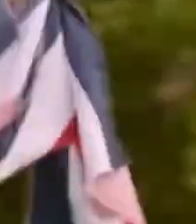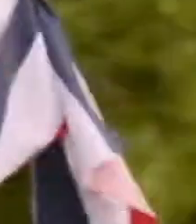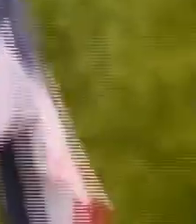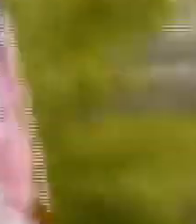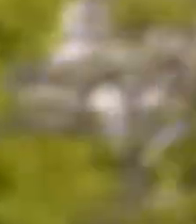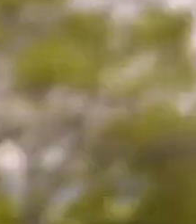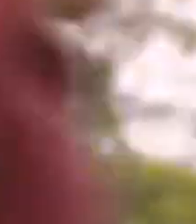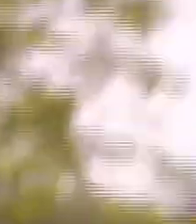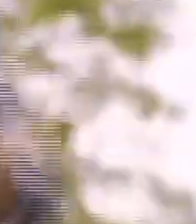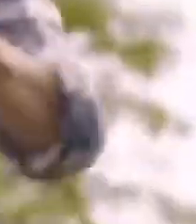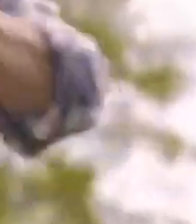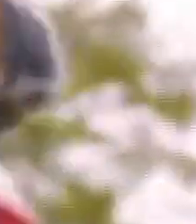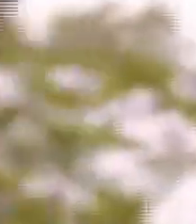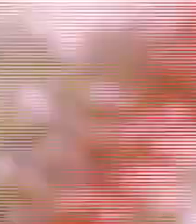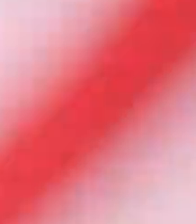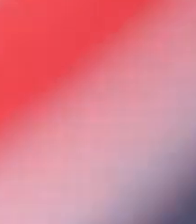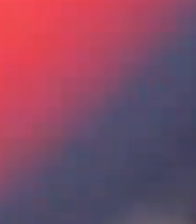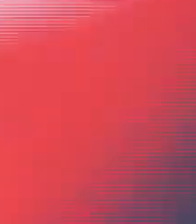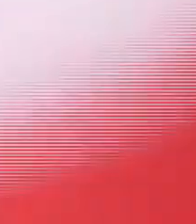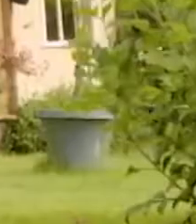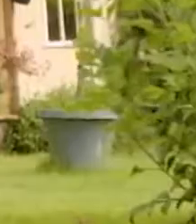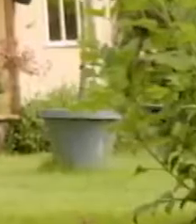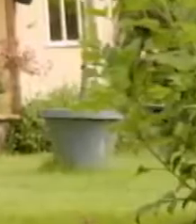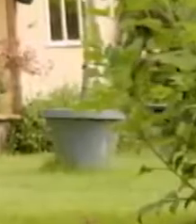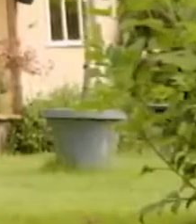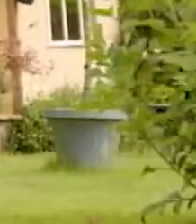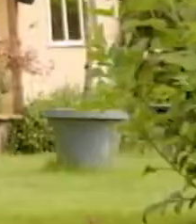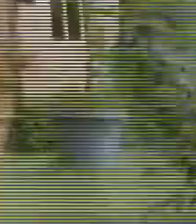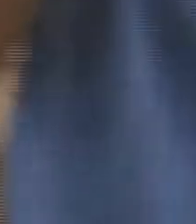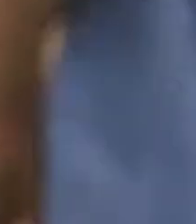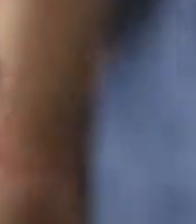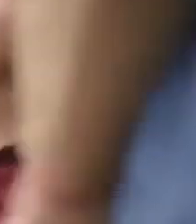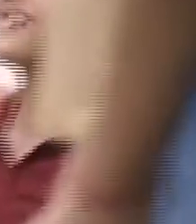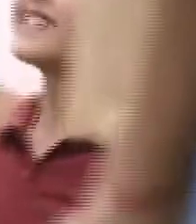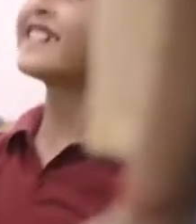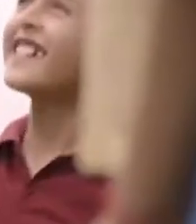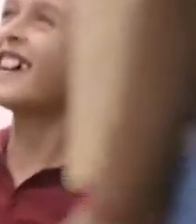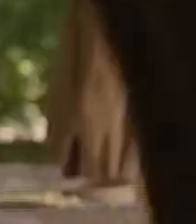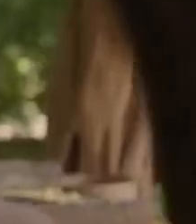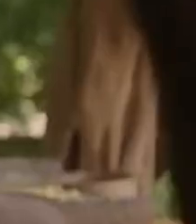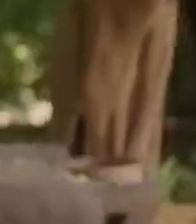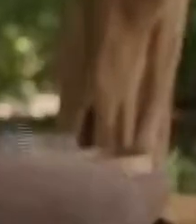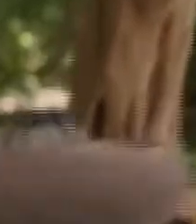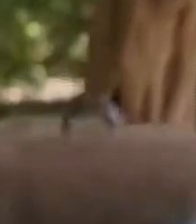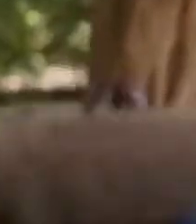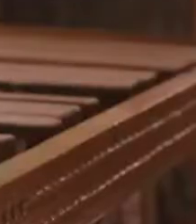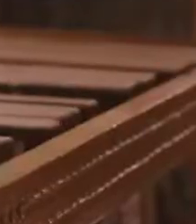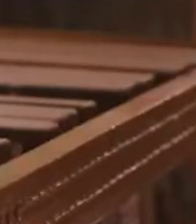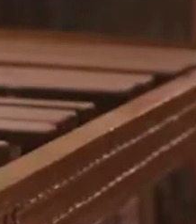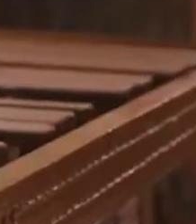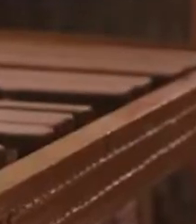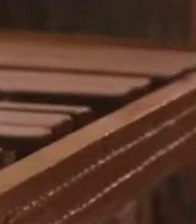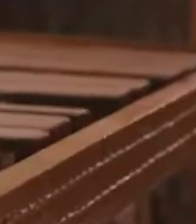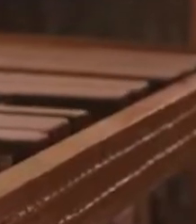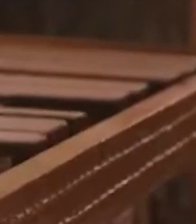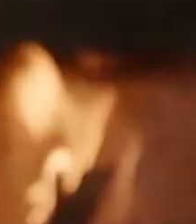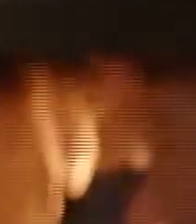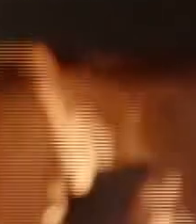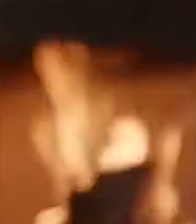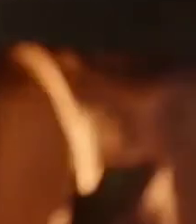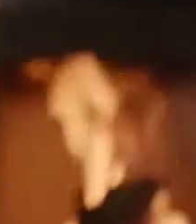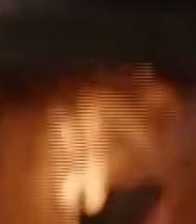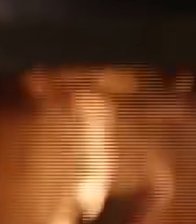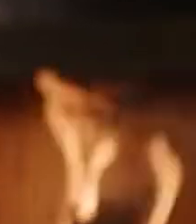Sobre la tapia en tejada, sus pétalos suaves agitan. te llevo en el pecho como una